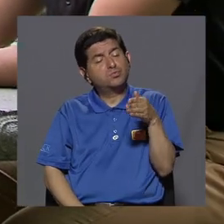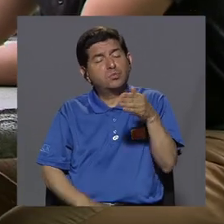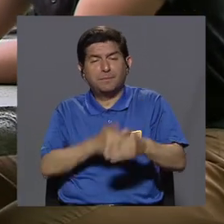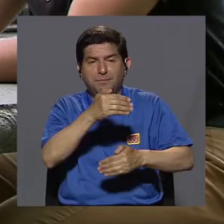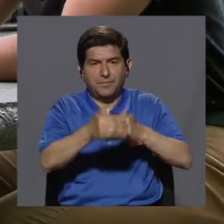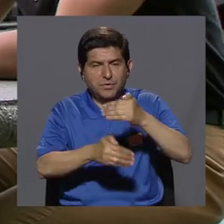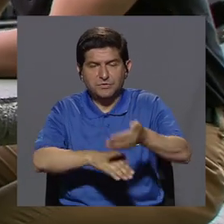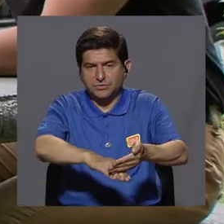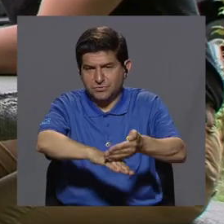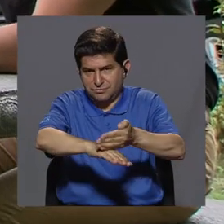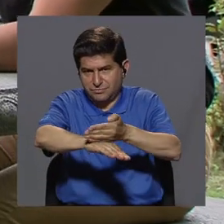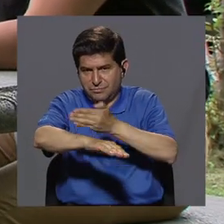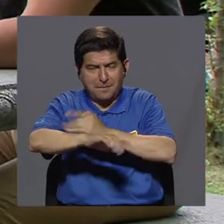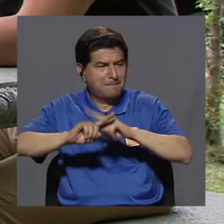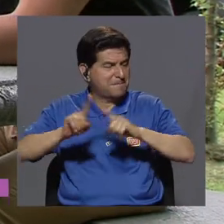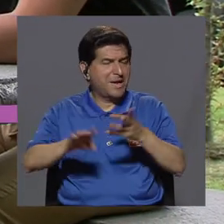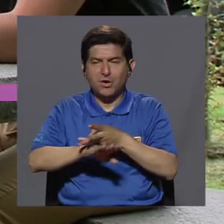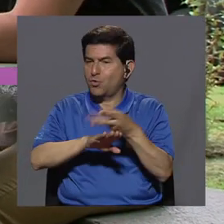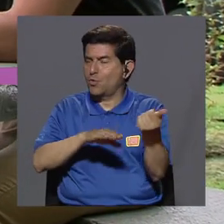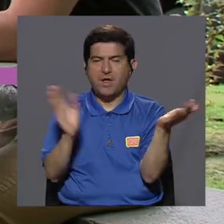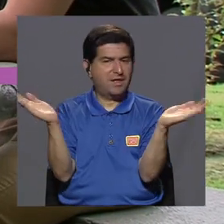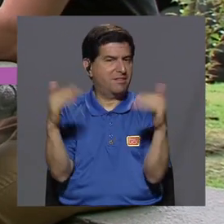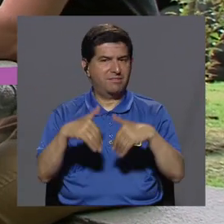progreso, pero no tienen cura.